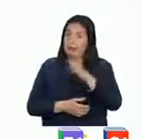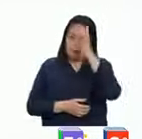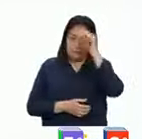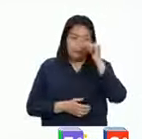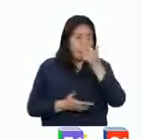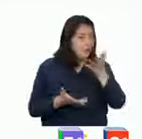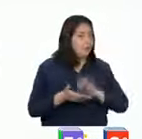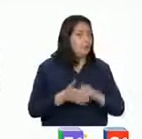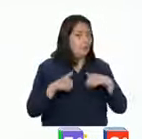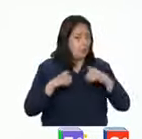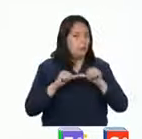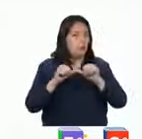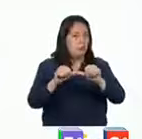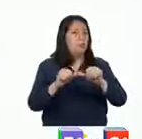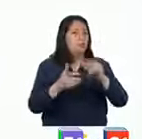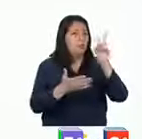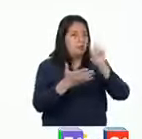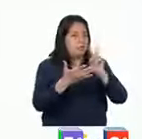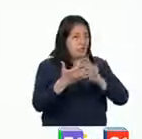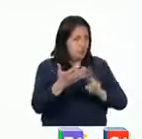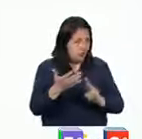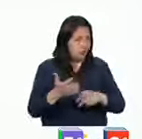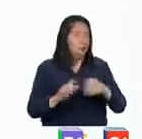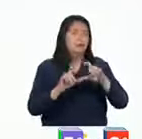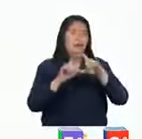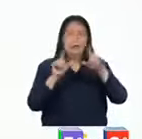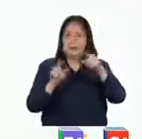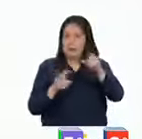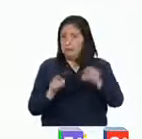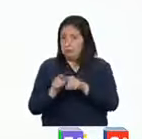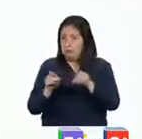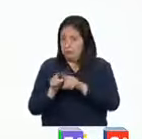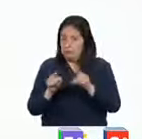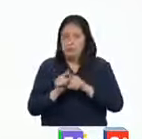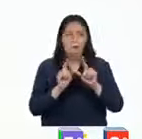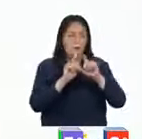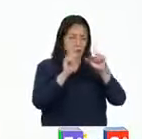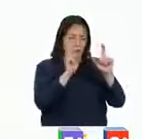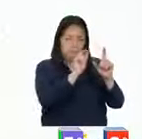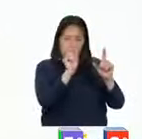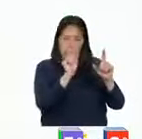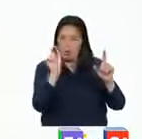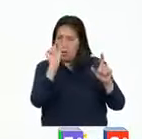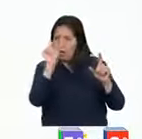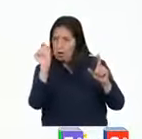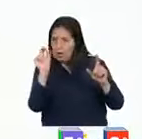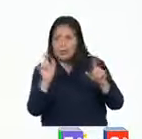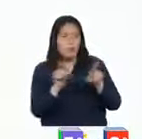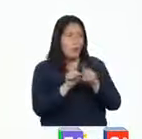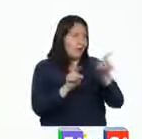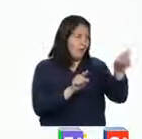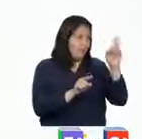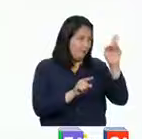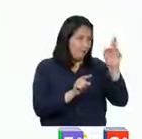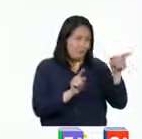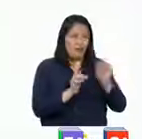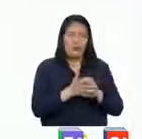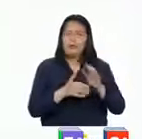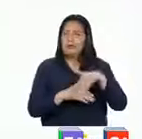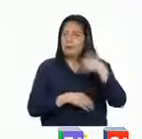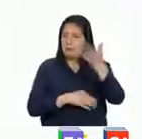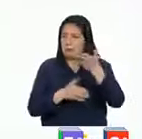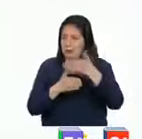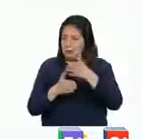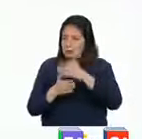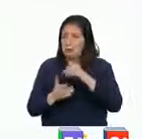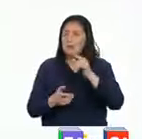chicas y chicos para continuar con la lectura del texto. Y ellos también hagan sus sumillas de la misma manera que lo hizo la profesora. Luego nos